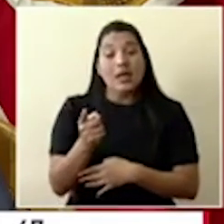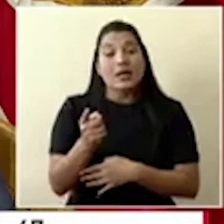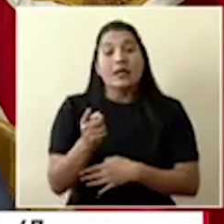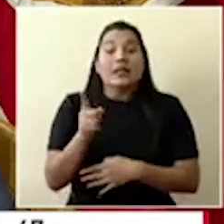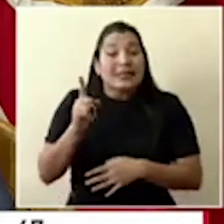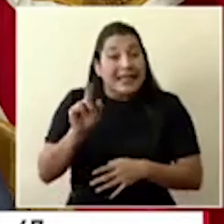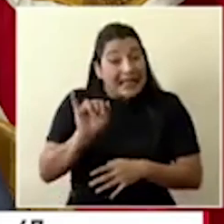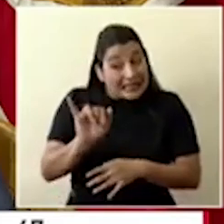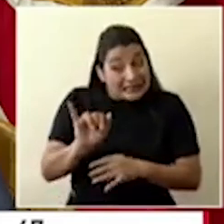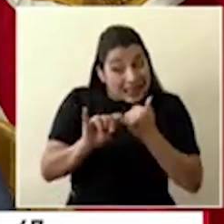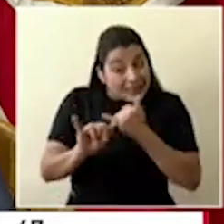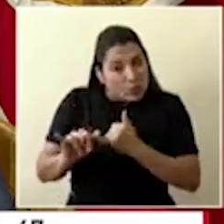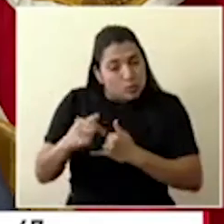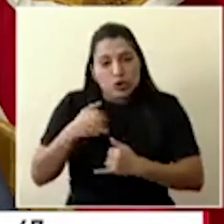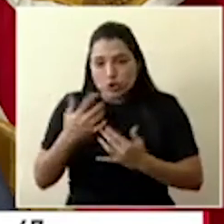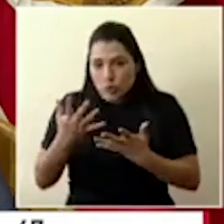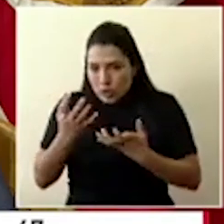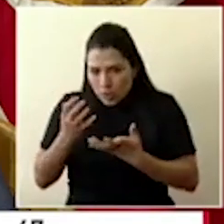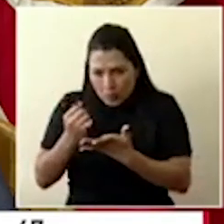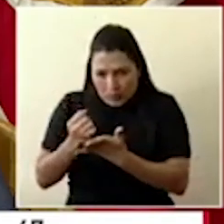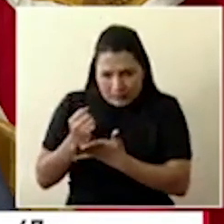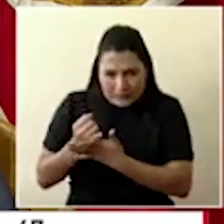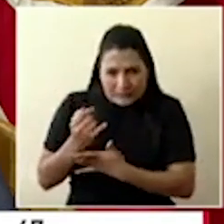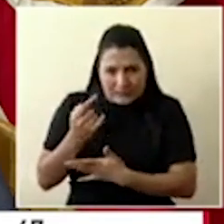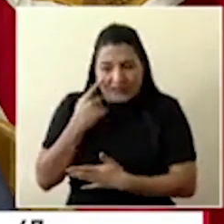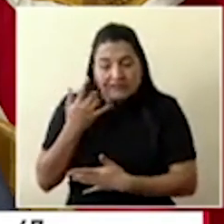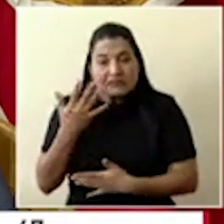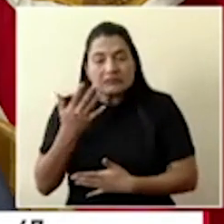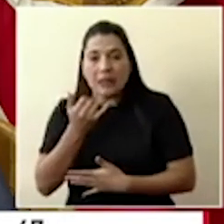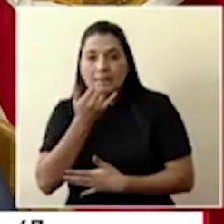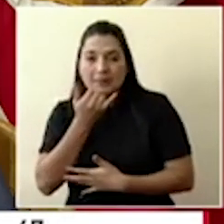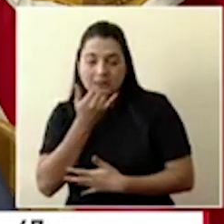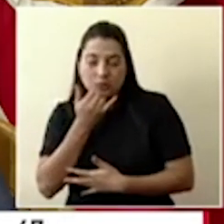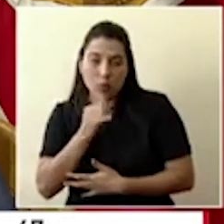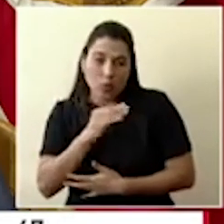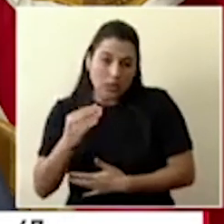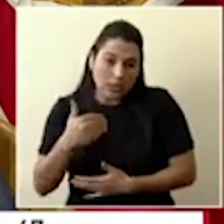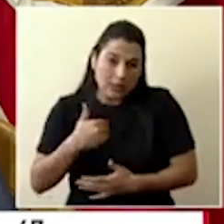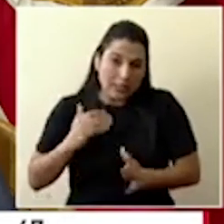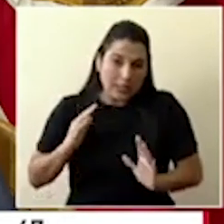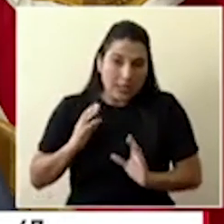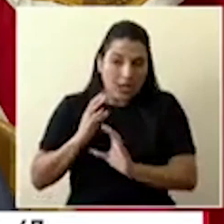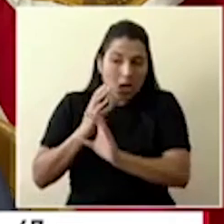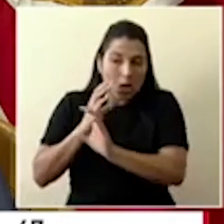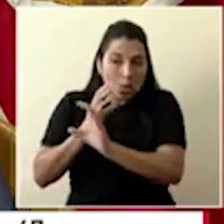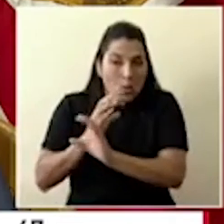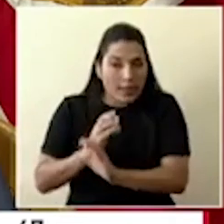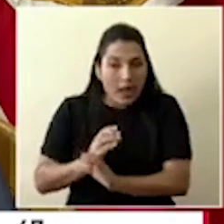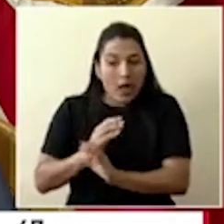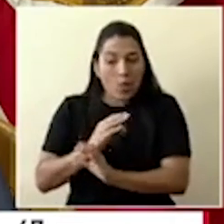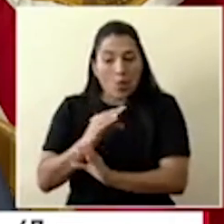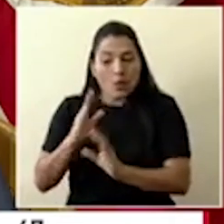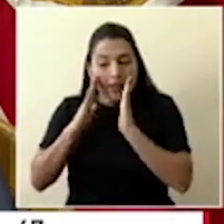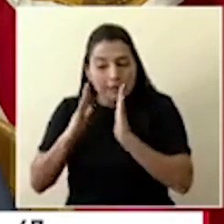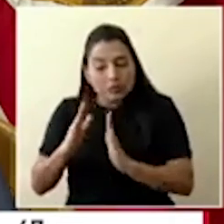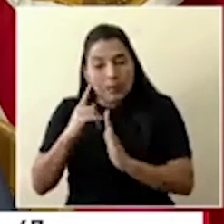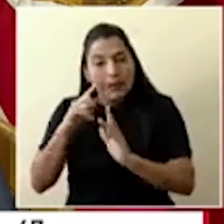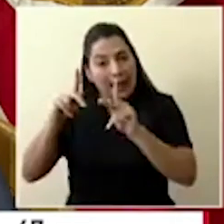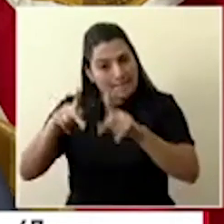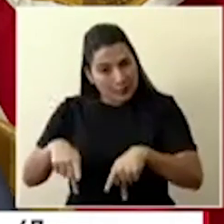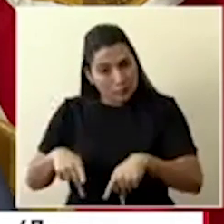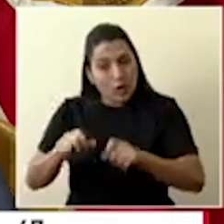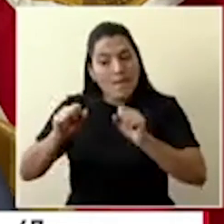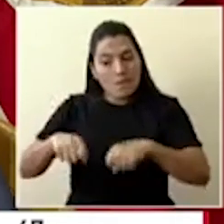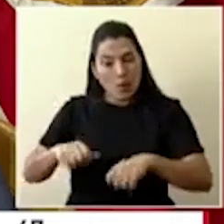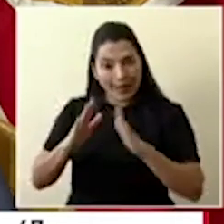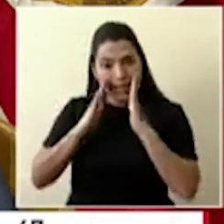revisarlos y siempre tomar las medidas para que los usuarios sean atendidos y diagnosticados de la forma más